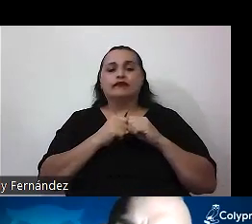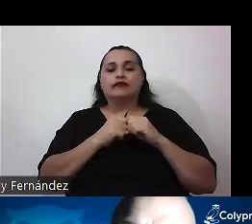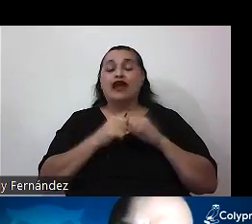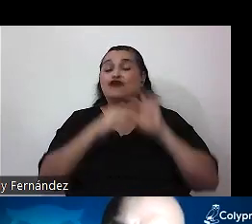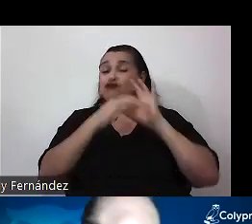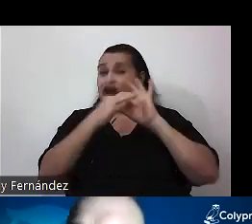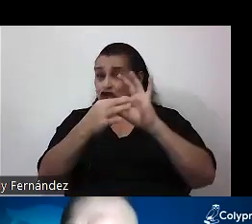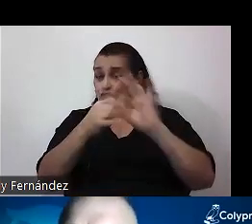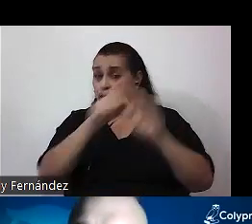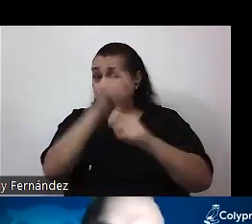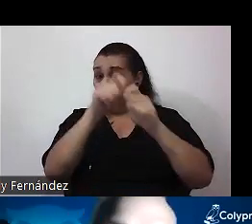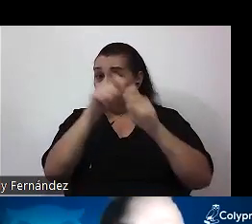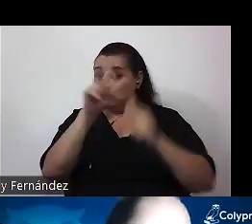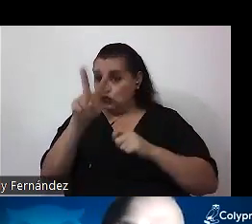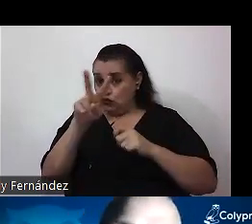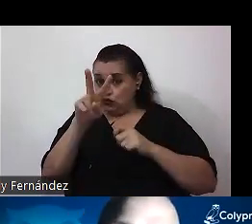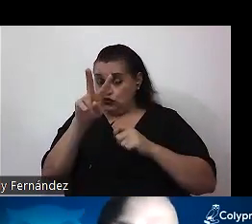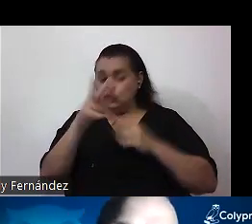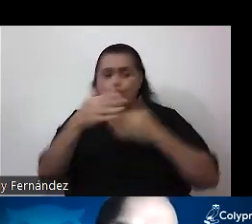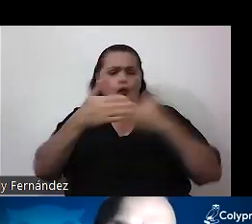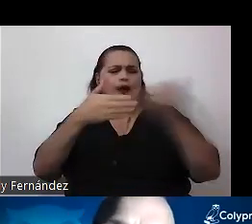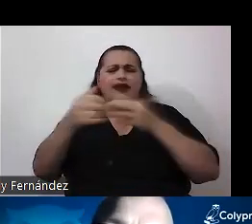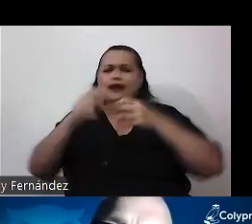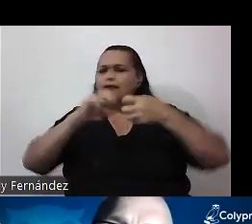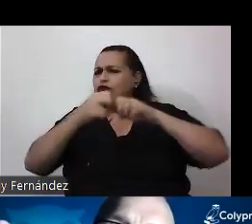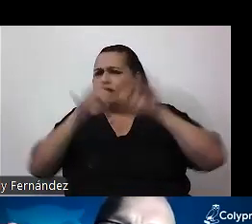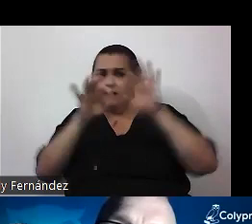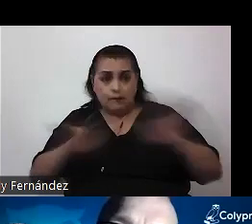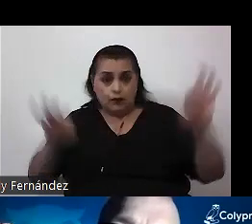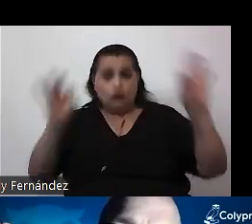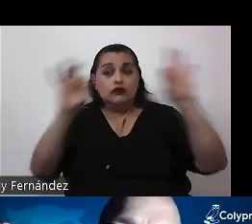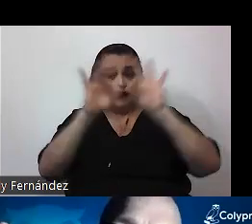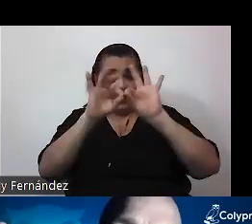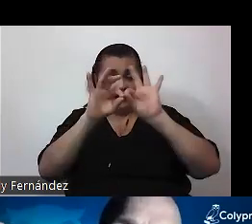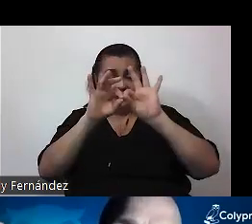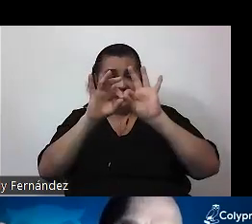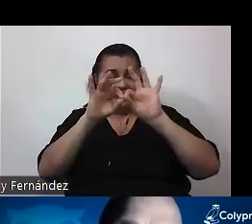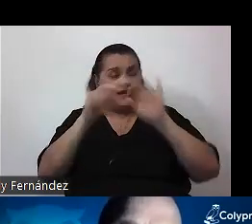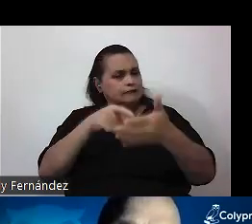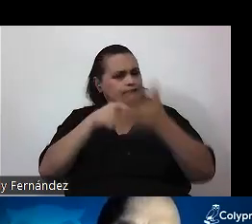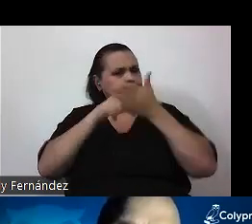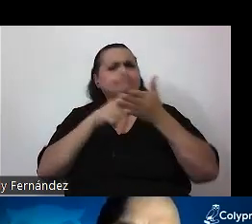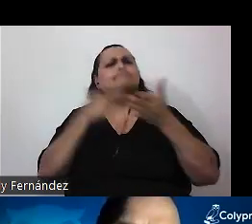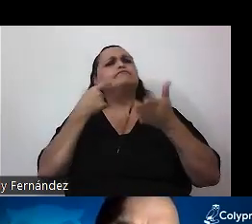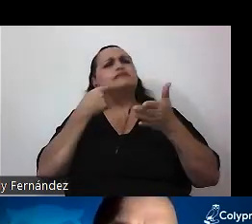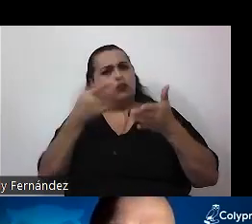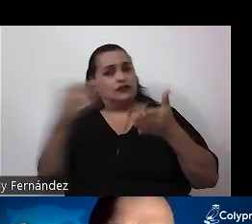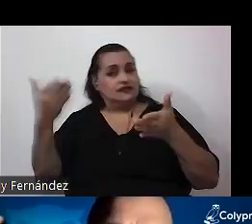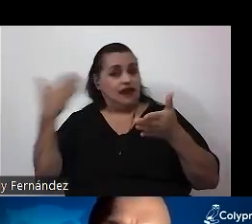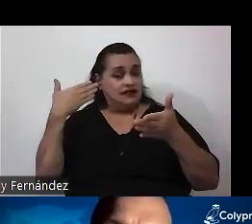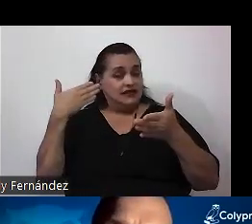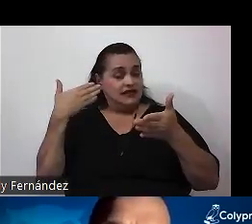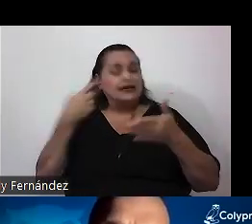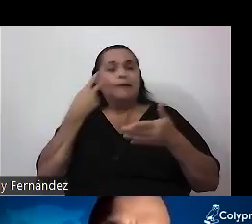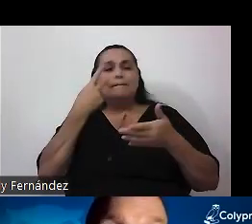el punto 2, cualquier problema relevante, reclama, como decía hace un rato, recurrir a